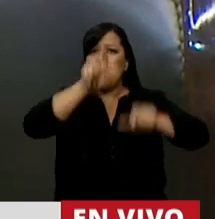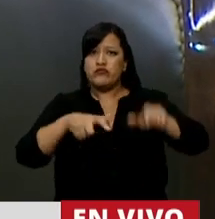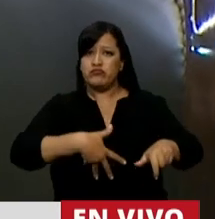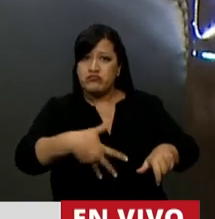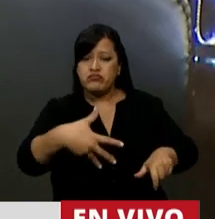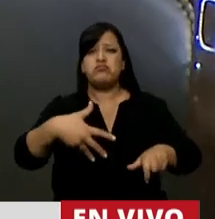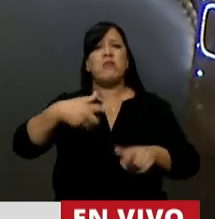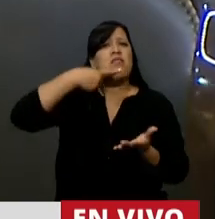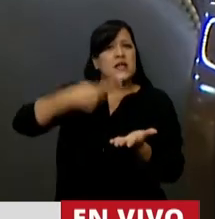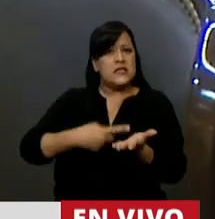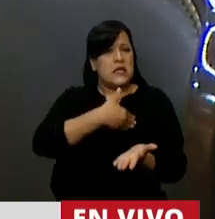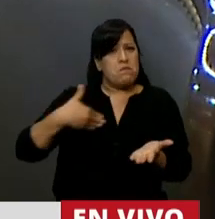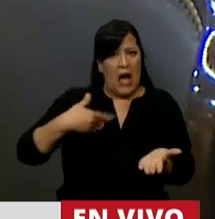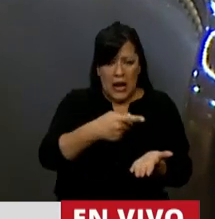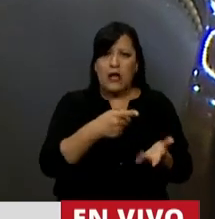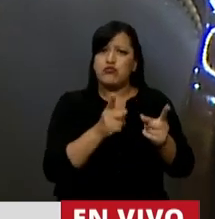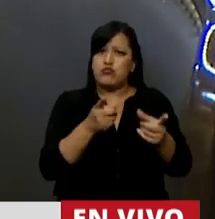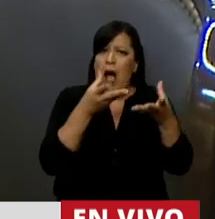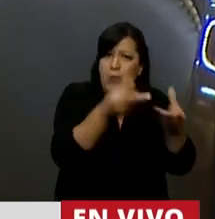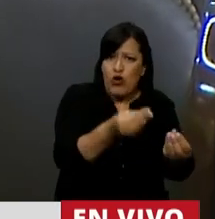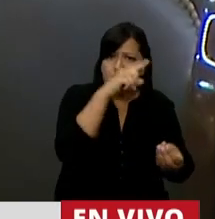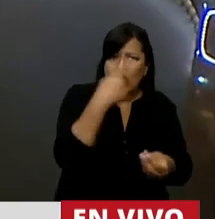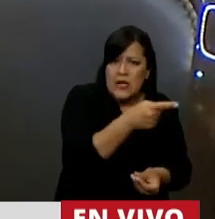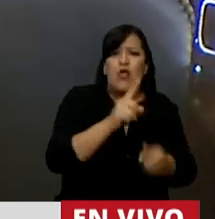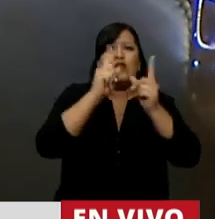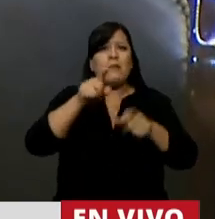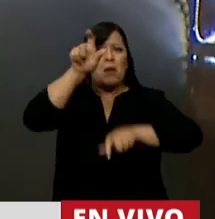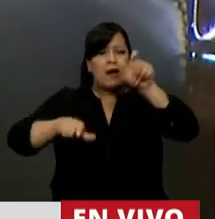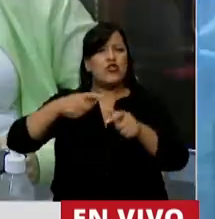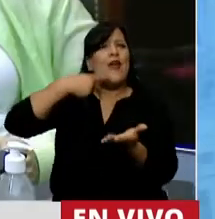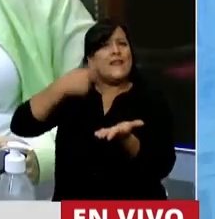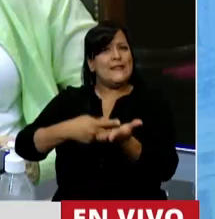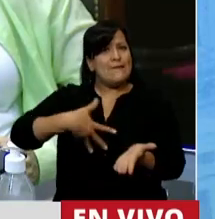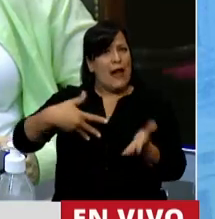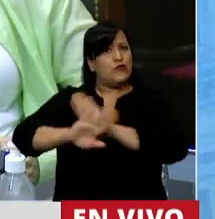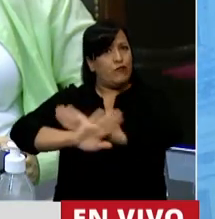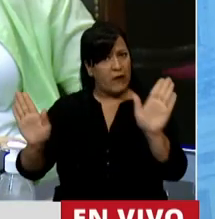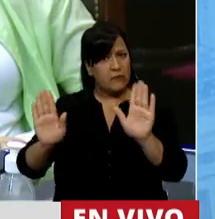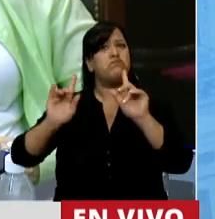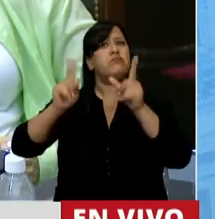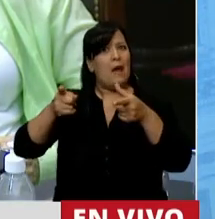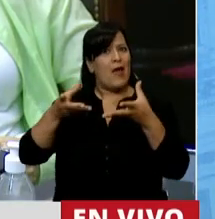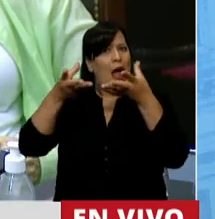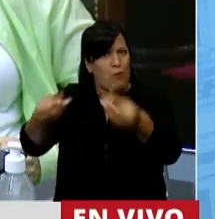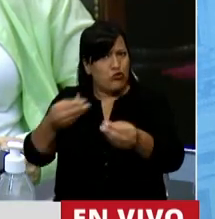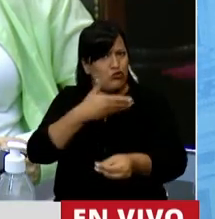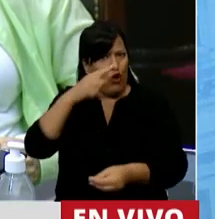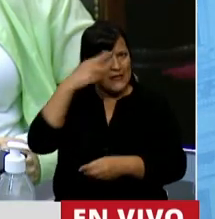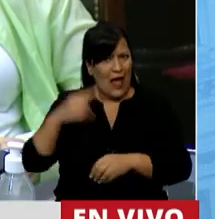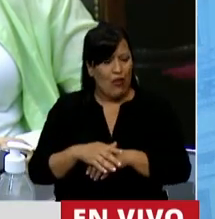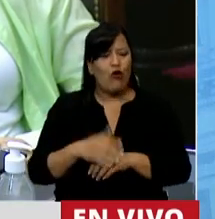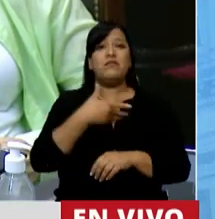y a las que deciden interrumpir su embarazo. También es Estado presente que decide